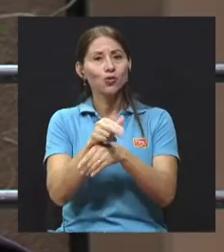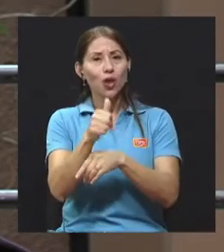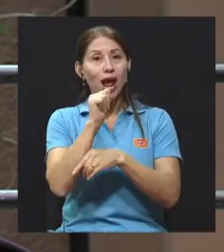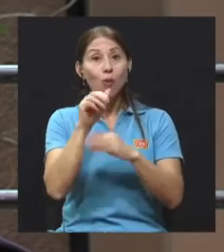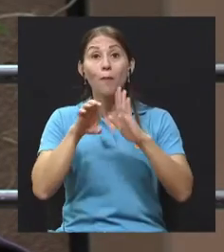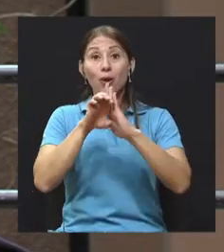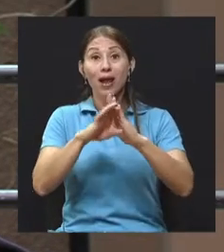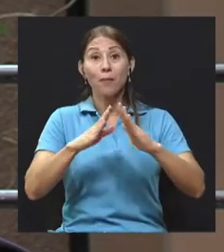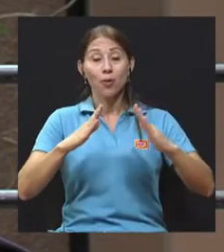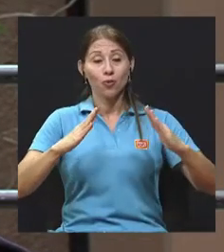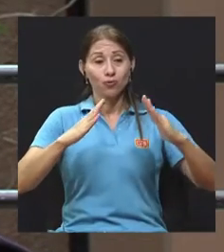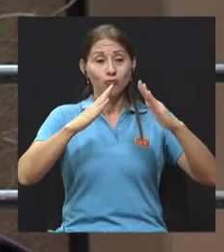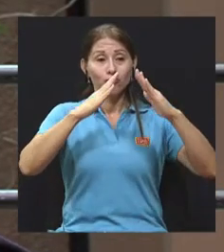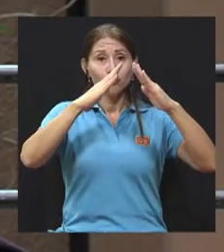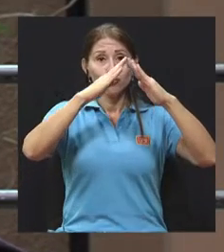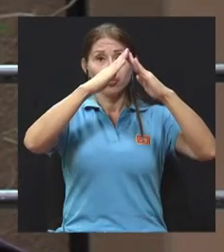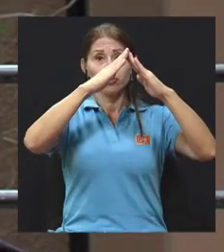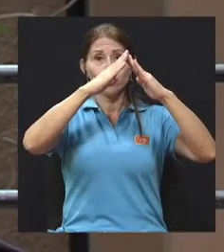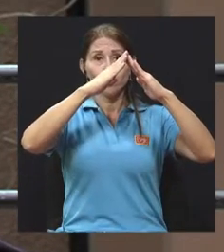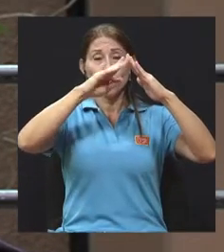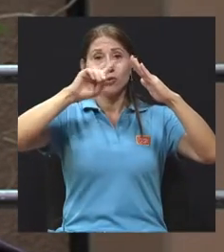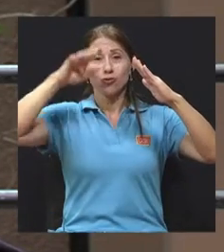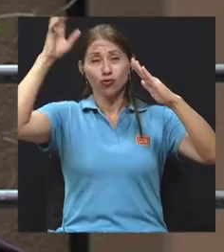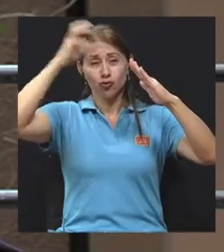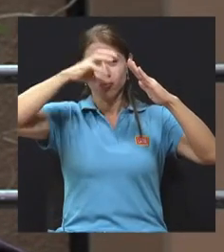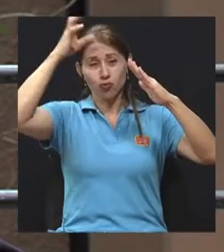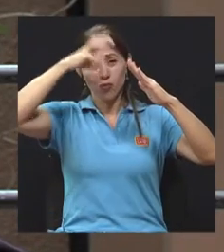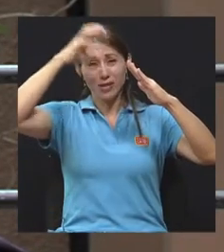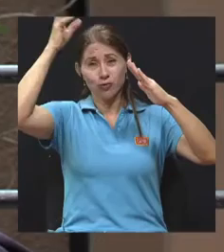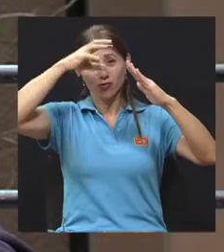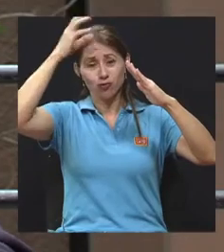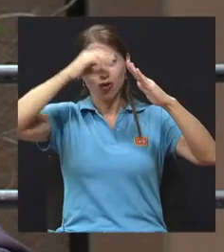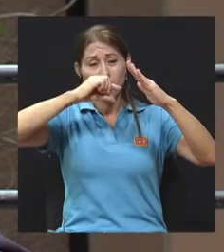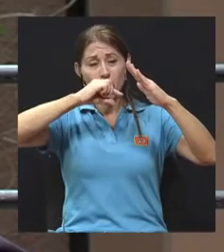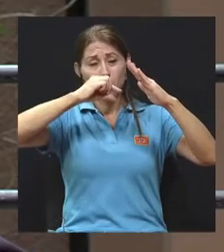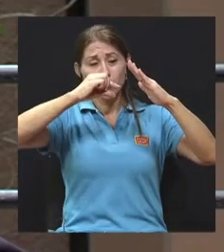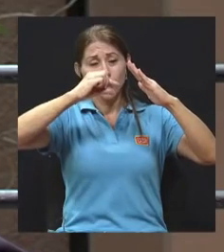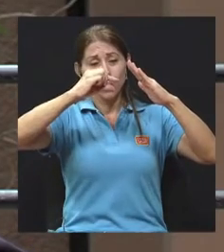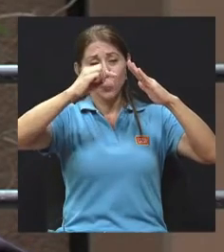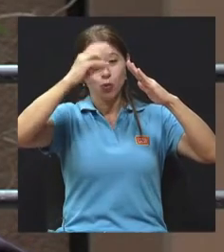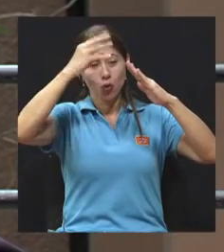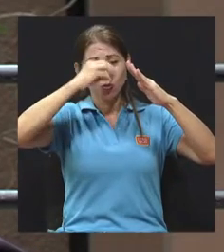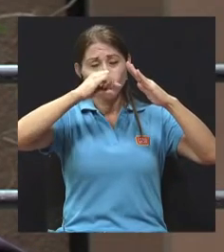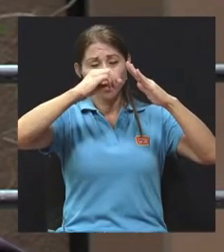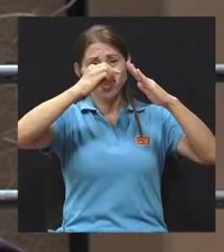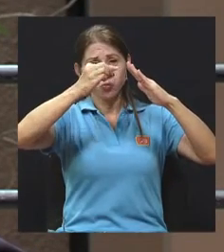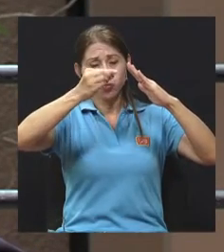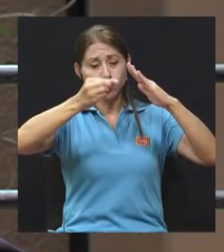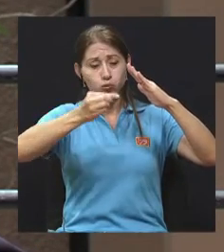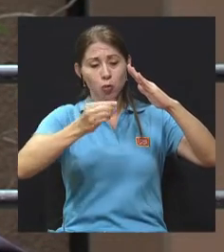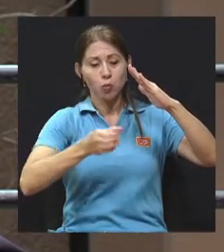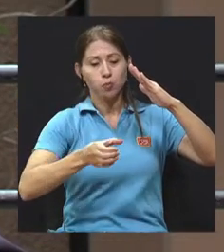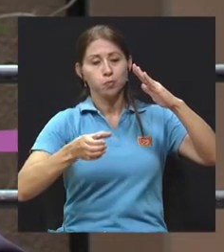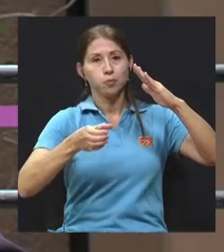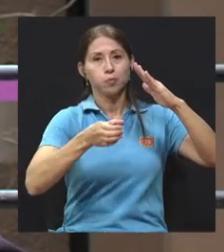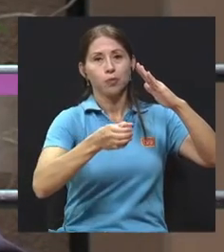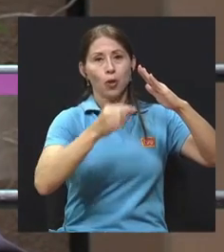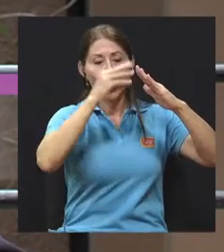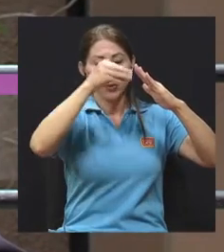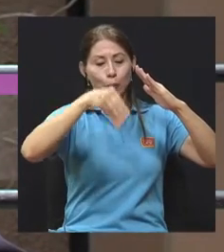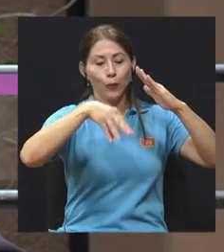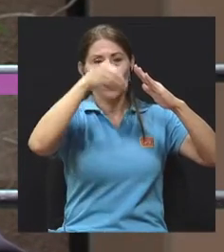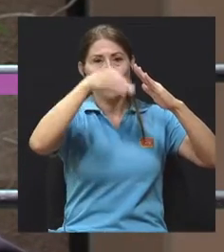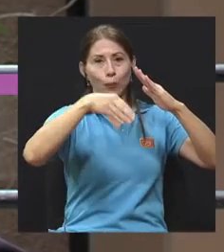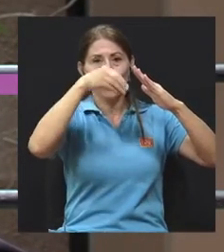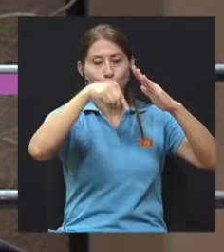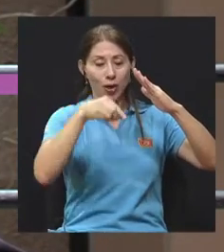Desviar el bajante de agua pluvial y cuando empiecen las lluvias, tener unos tanquecitos de agua para que usted empiece a usar el agua